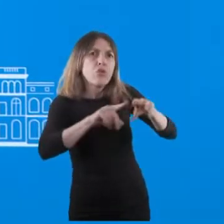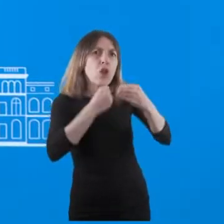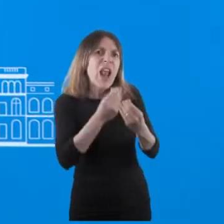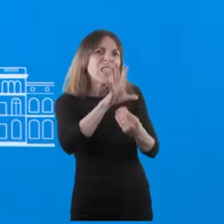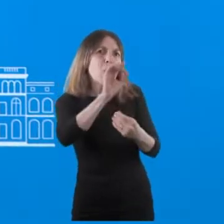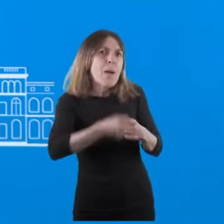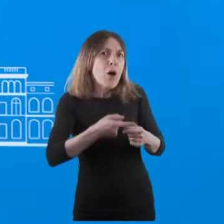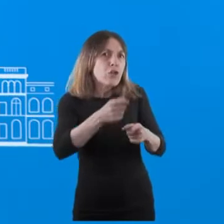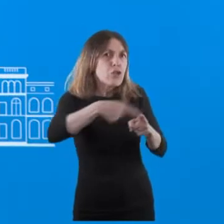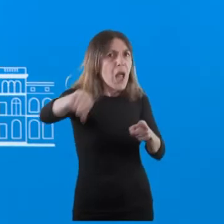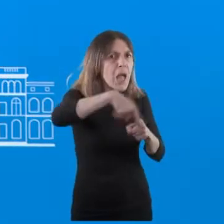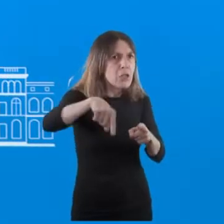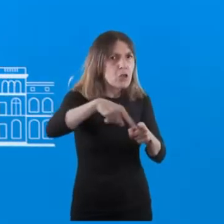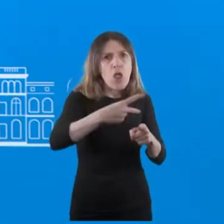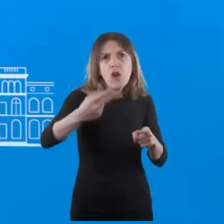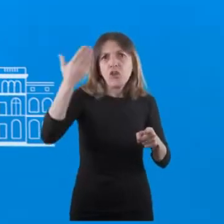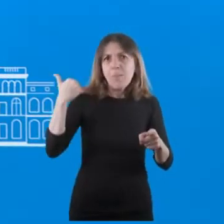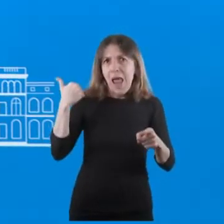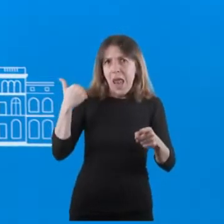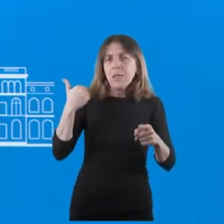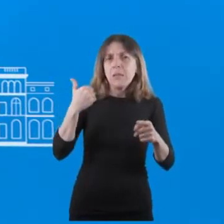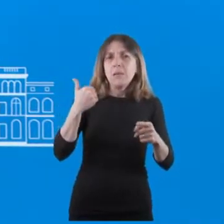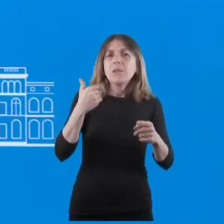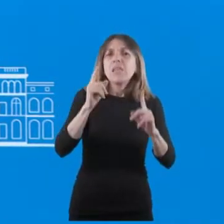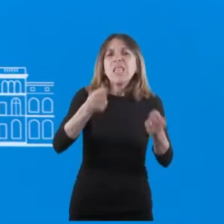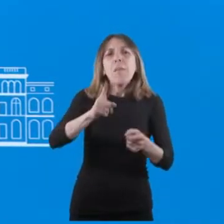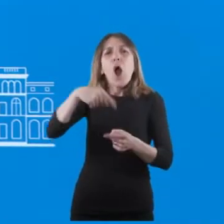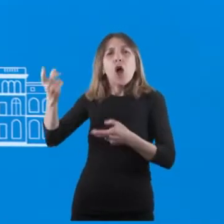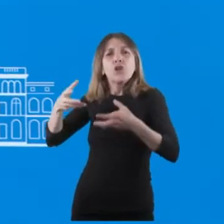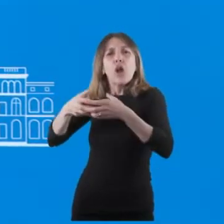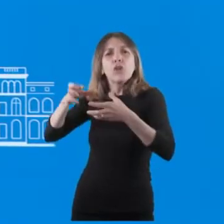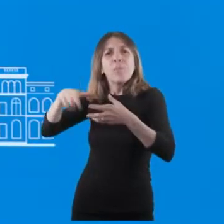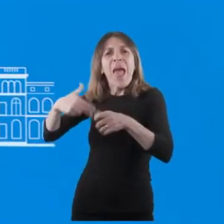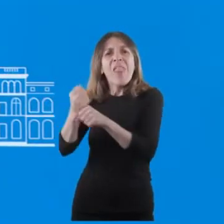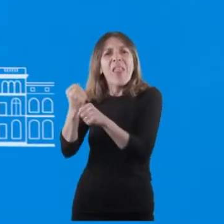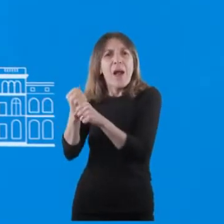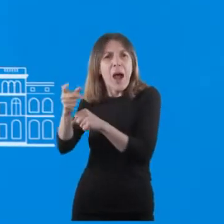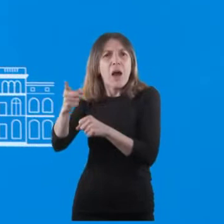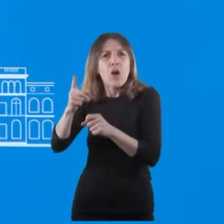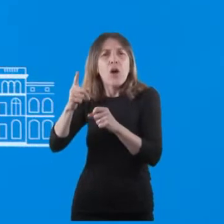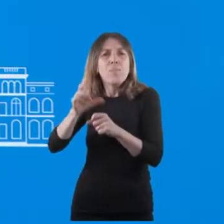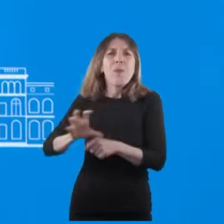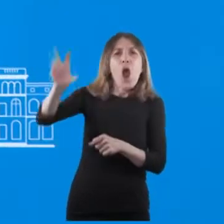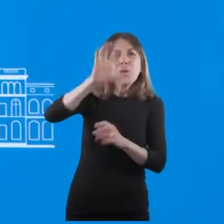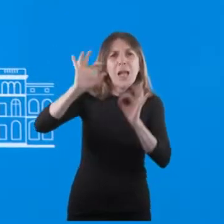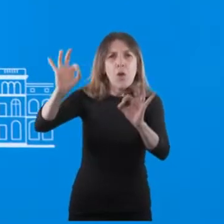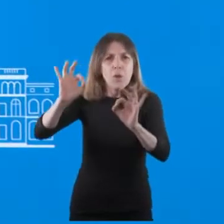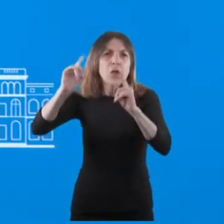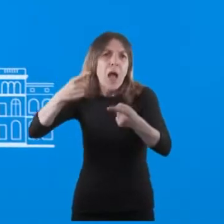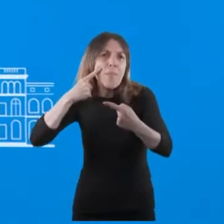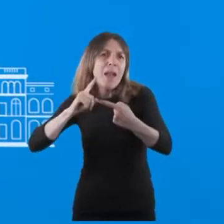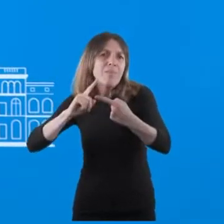solamente hace dos semanas atrás, y hay otra cantidad de programas que se llevan adelante a nivel federal y en acuerdos con las diferentes